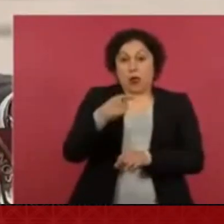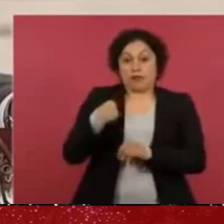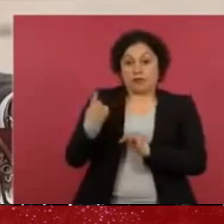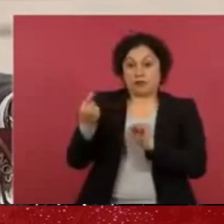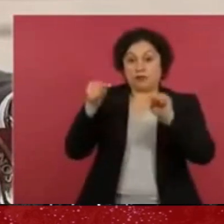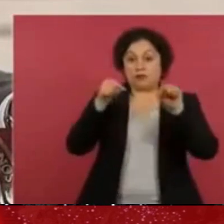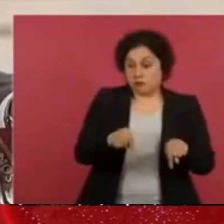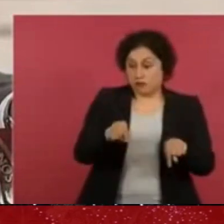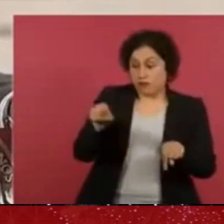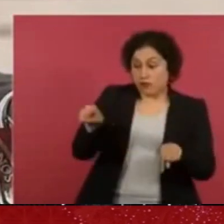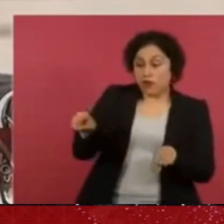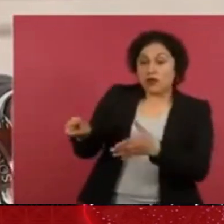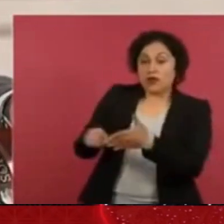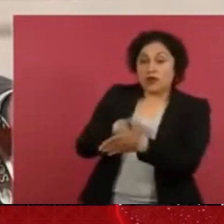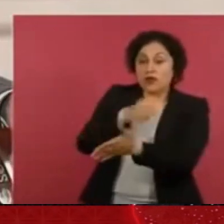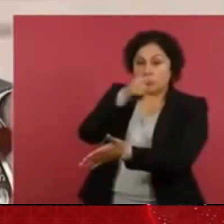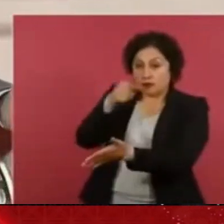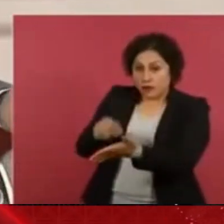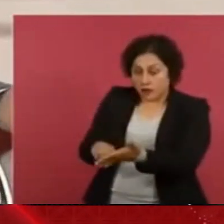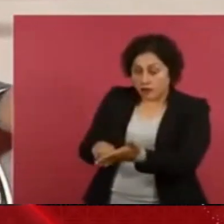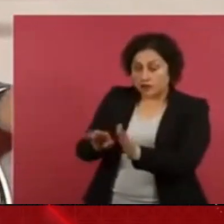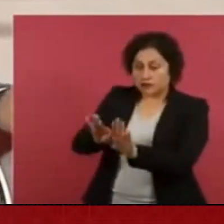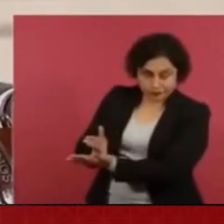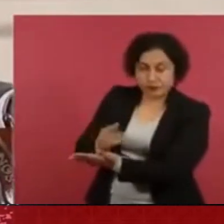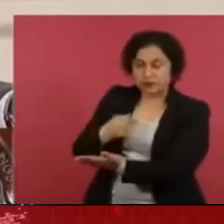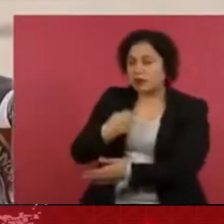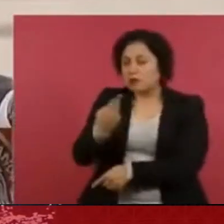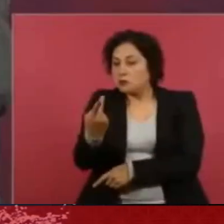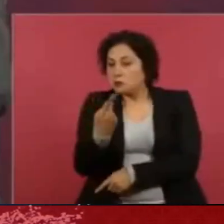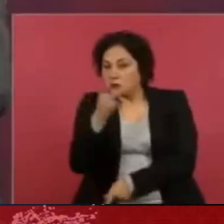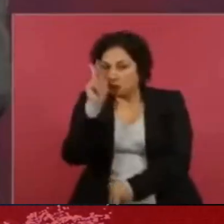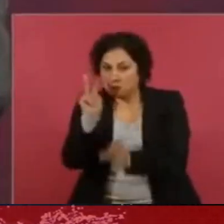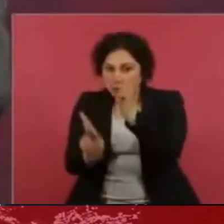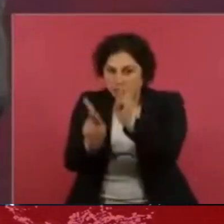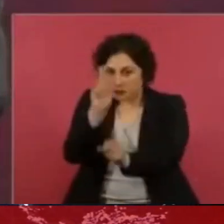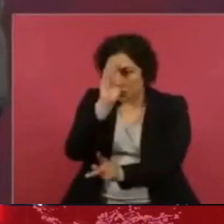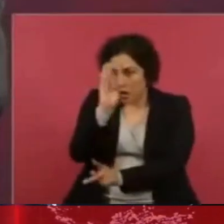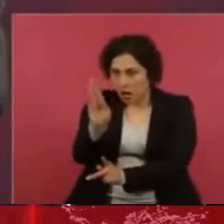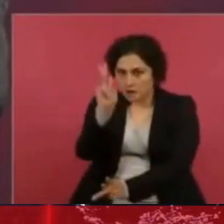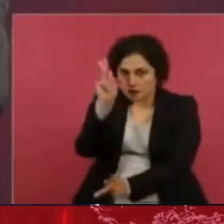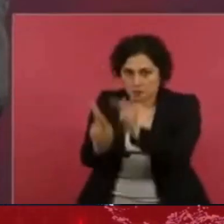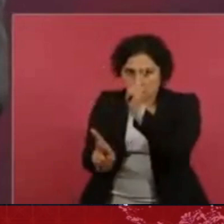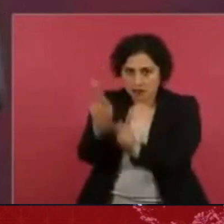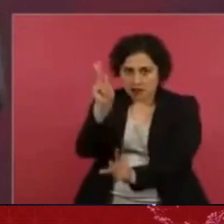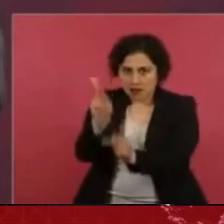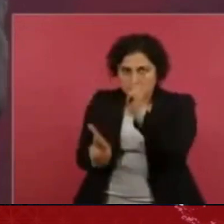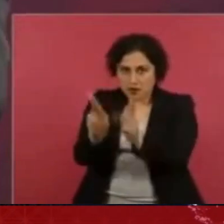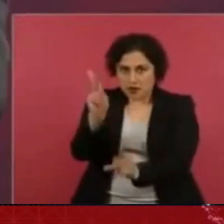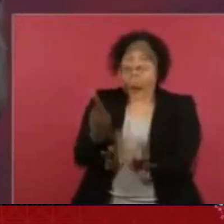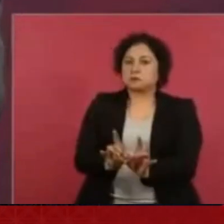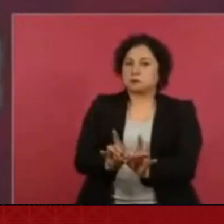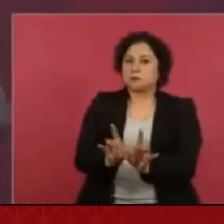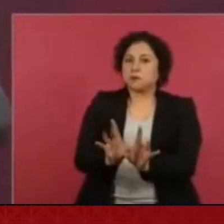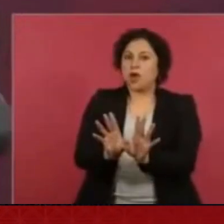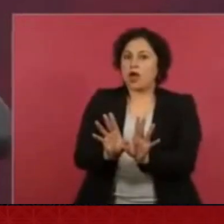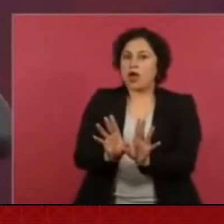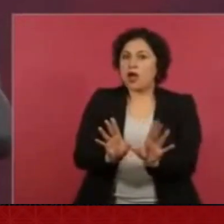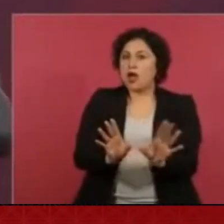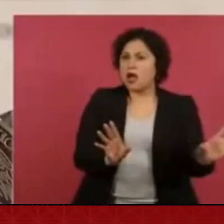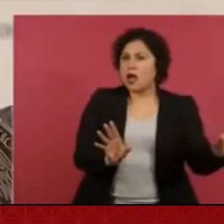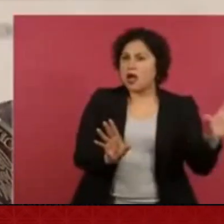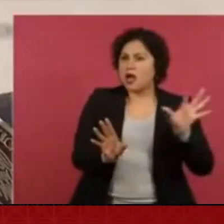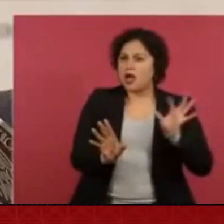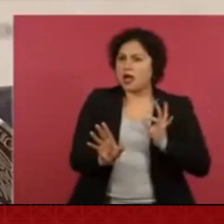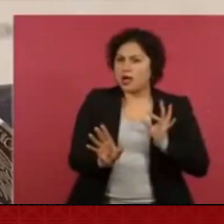que estamos empezando a platicar, hablar, me entero, pero de casualidad, de que